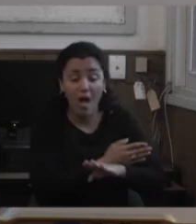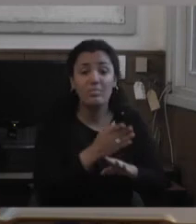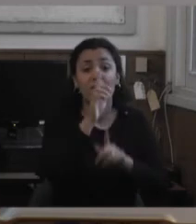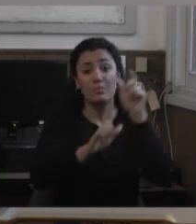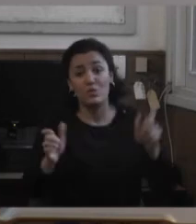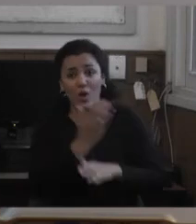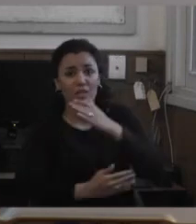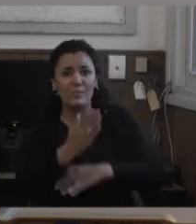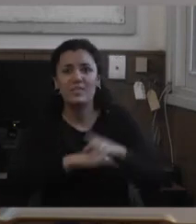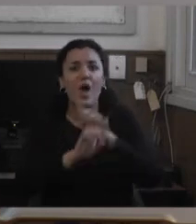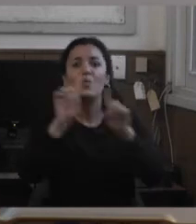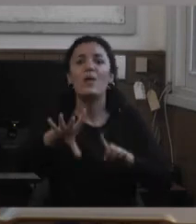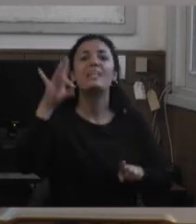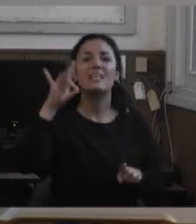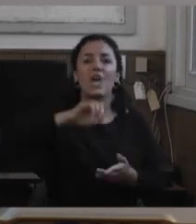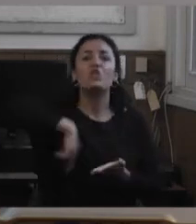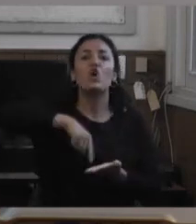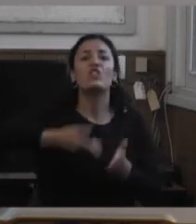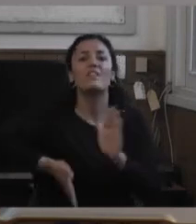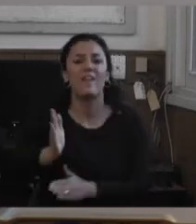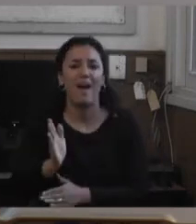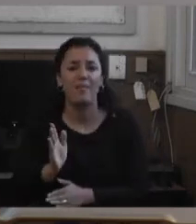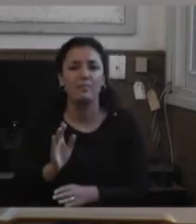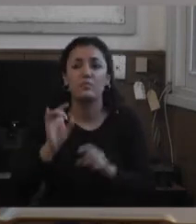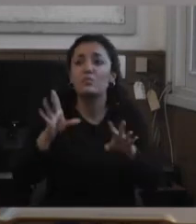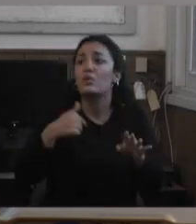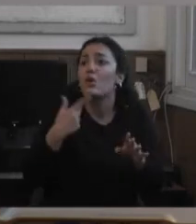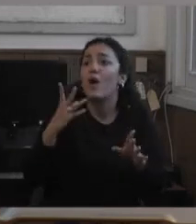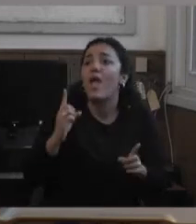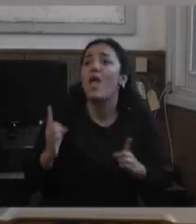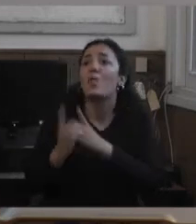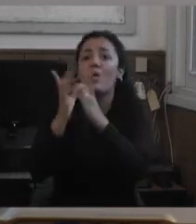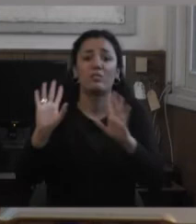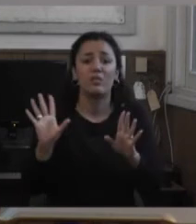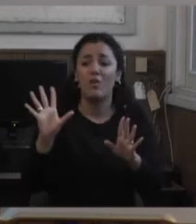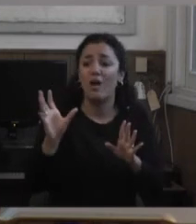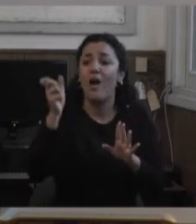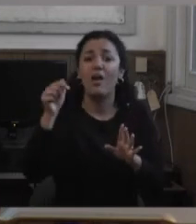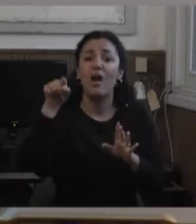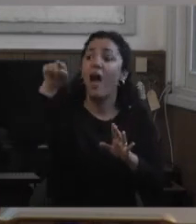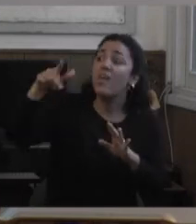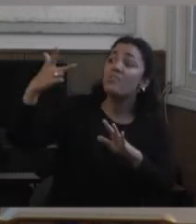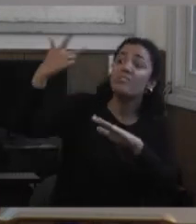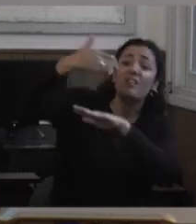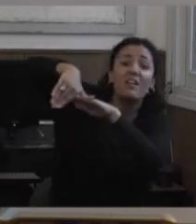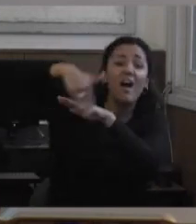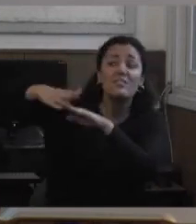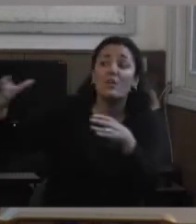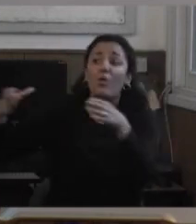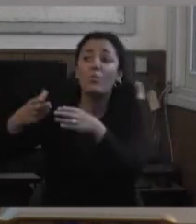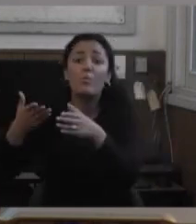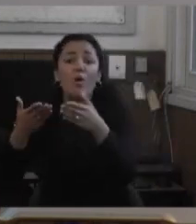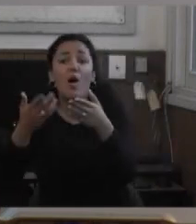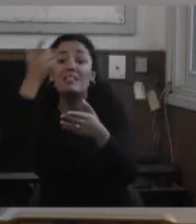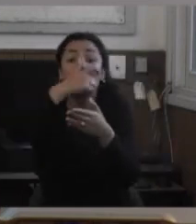no eligen a dónde ir si no es lo que encontraron si le dijeron a tres cuadras armaron un grupo de coro para